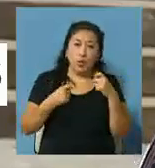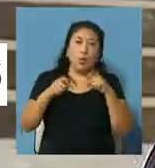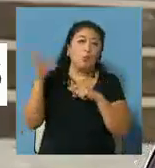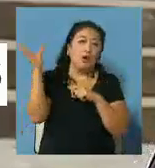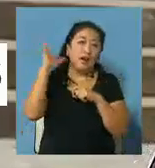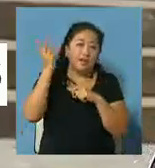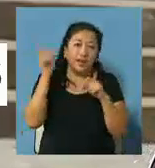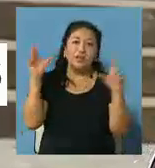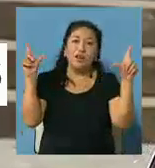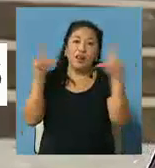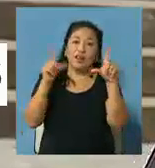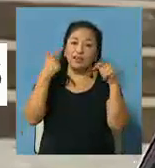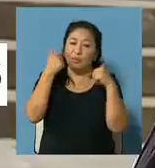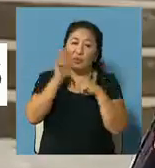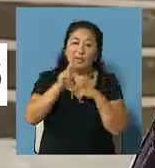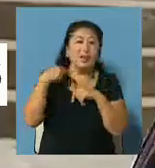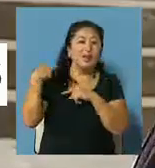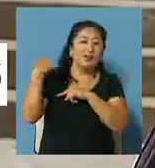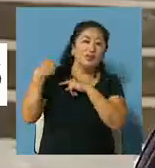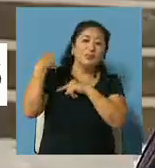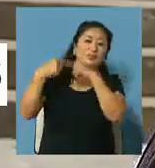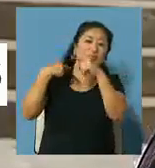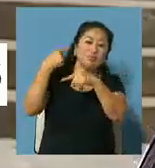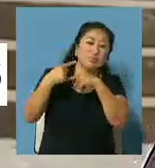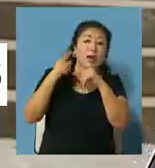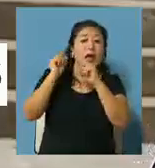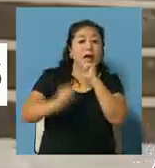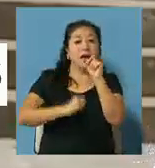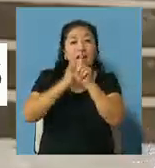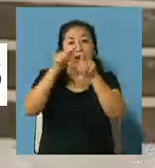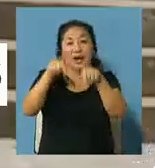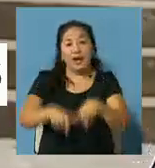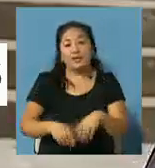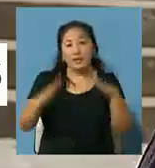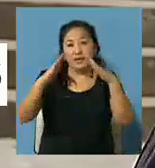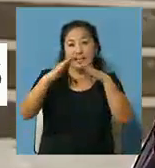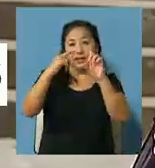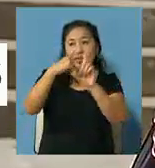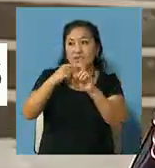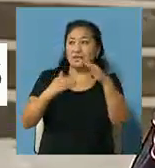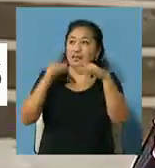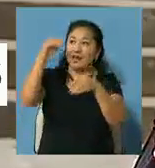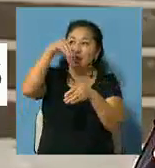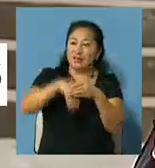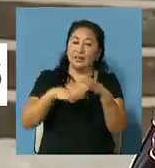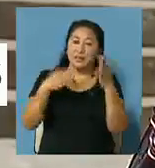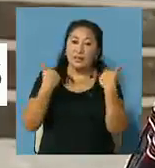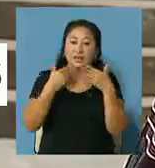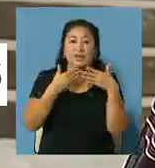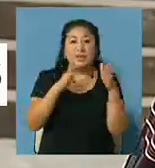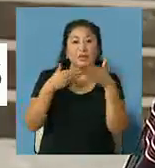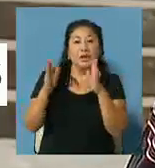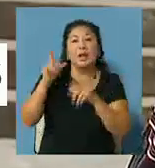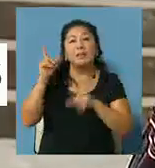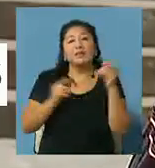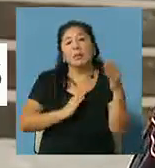comunicación como lo está haciendo durante todo este tiempo mientras que en las iglesias, por ejemplo, ya se abre, ya